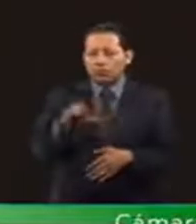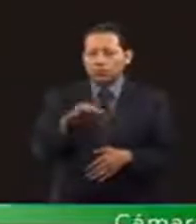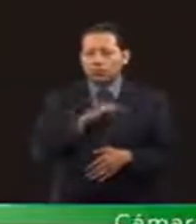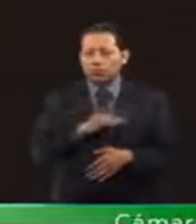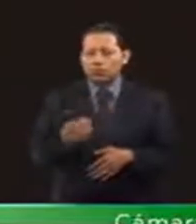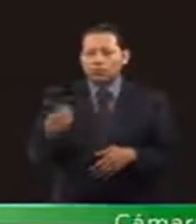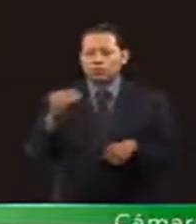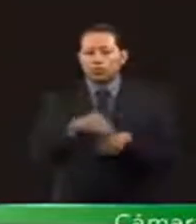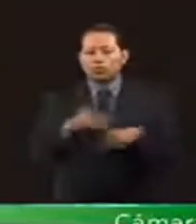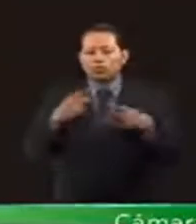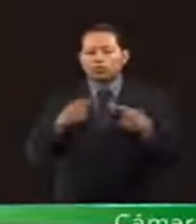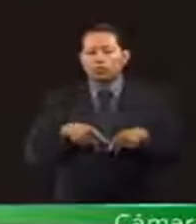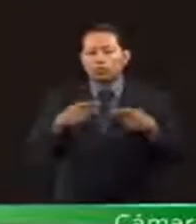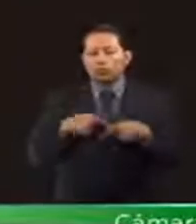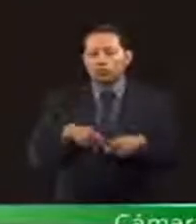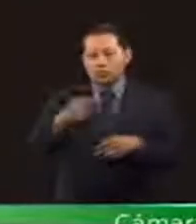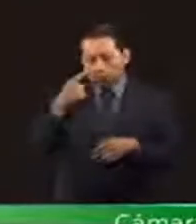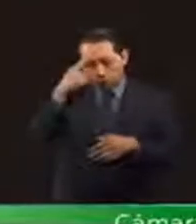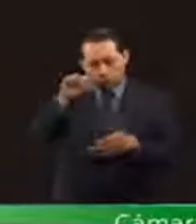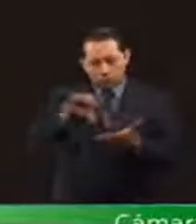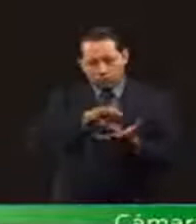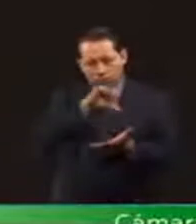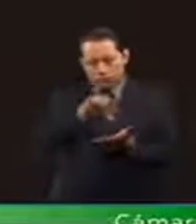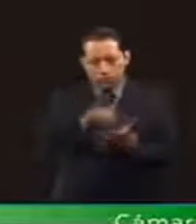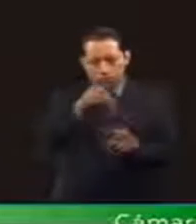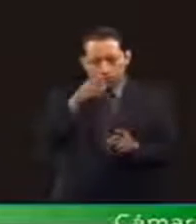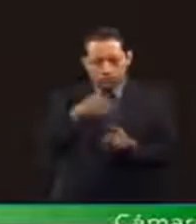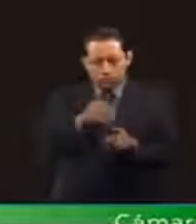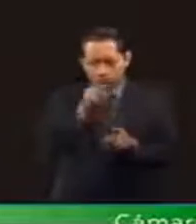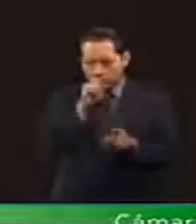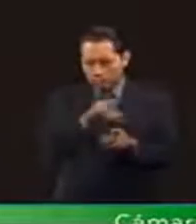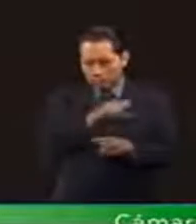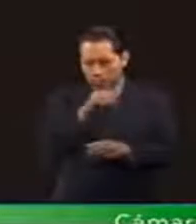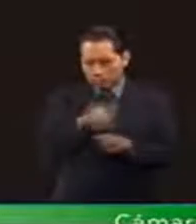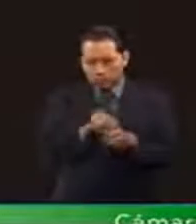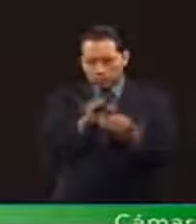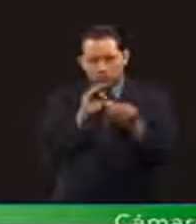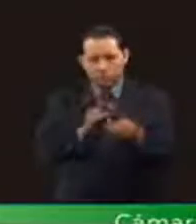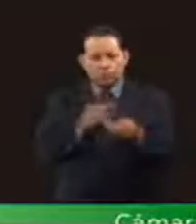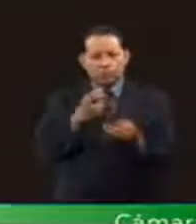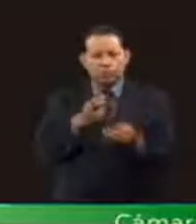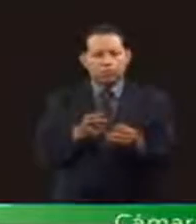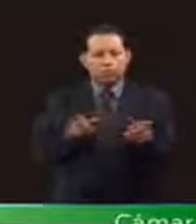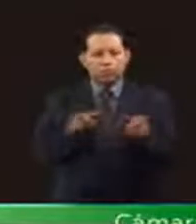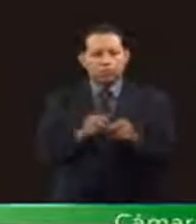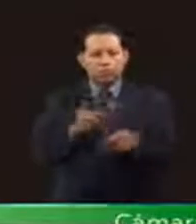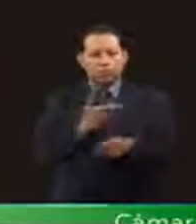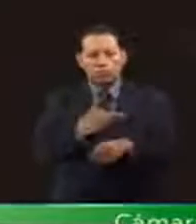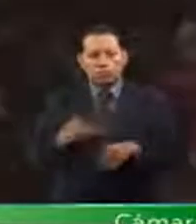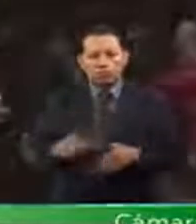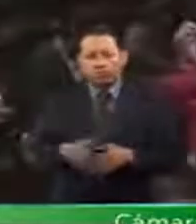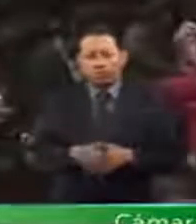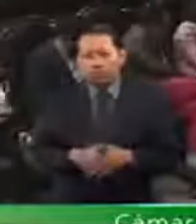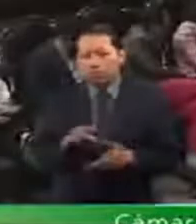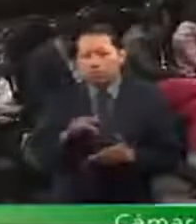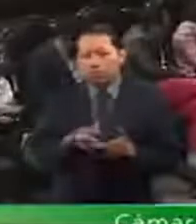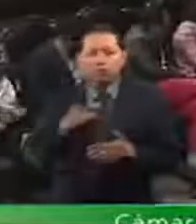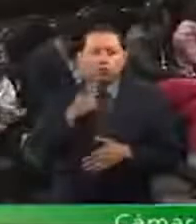a las personas al centro y sus causas al frente. Es cuanto, presidenta. Muchas gracias, diputada